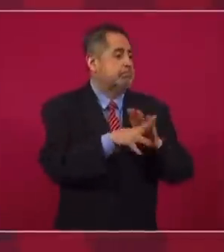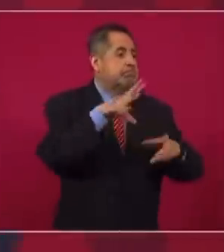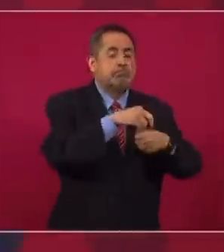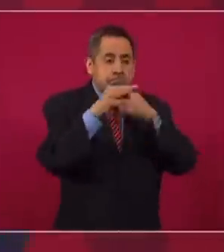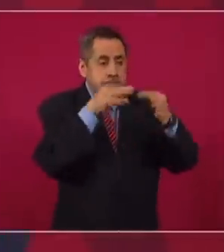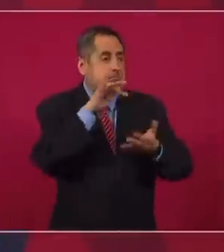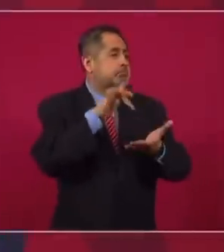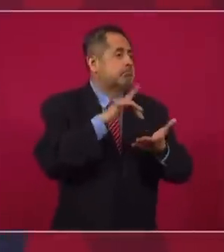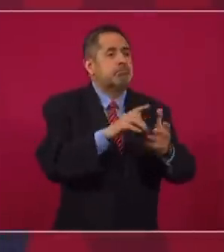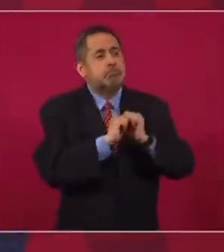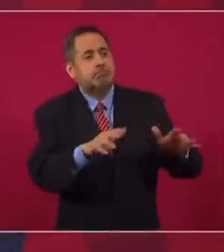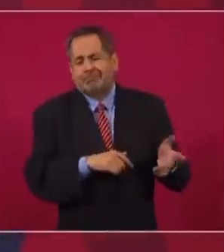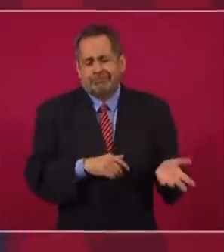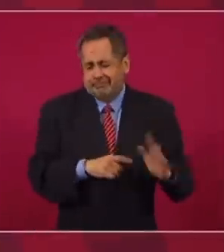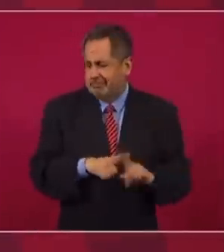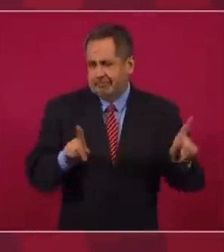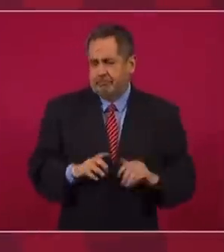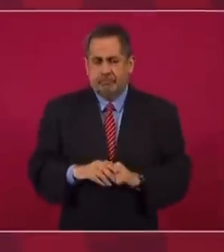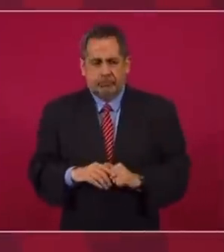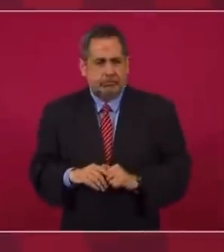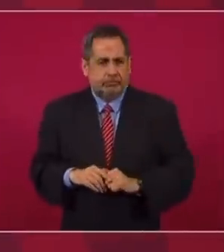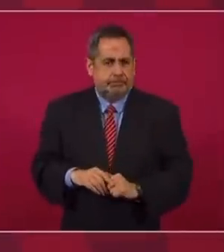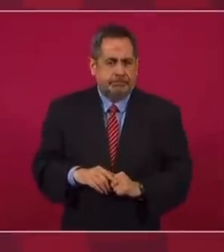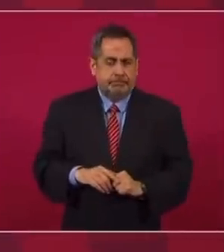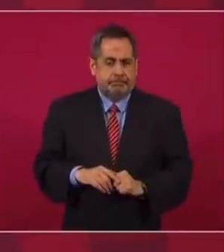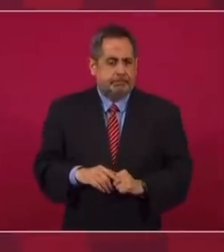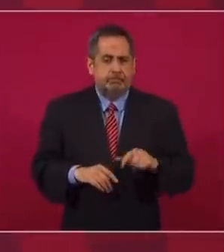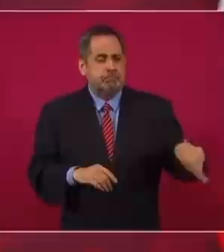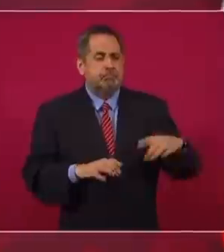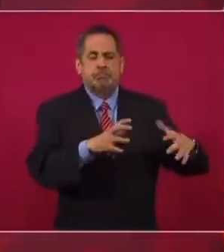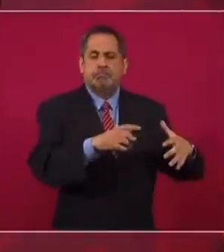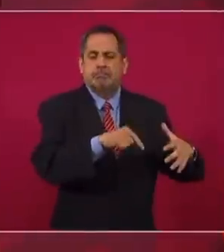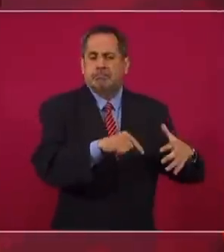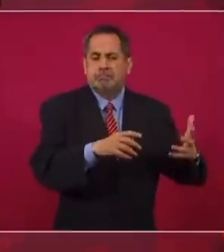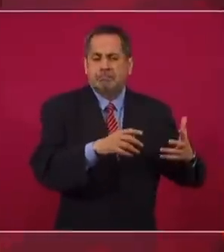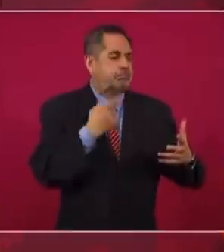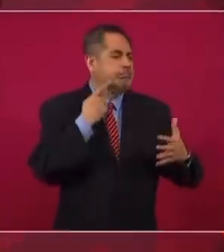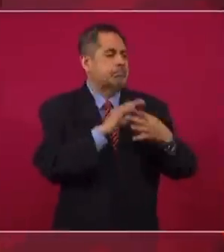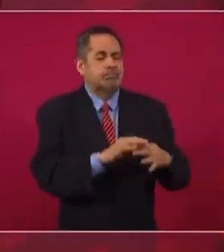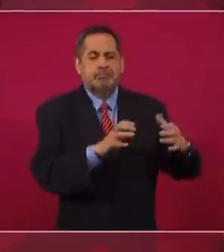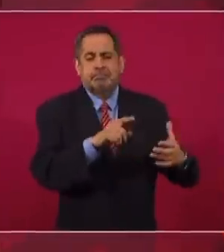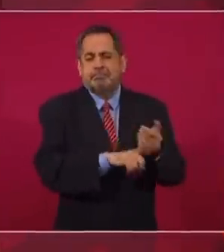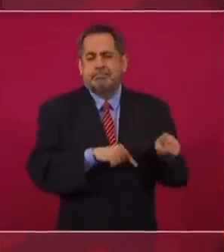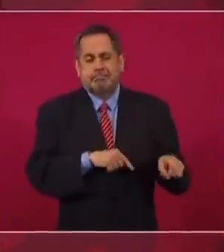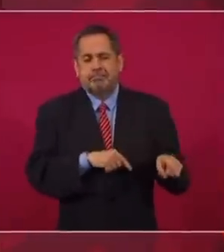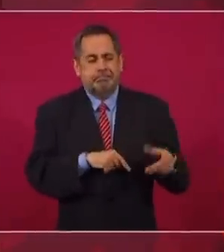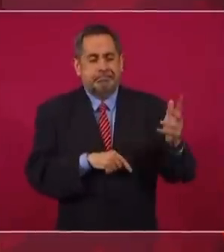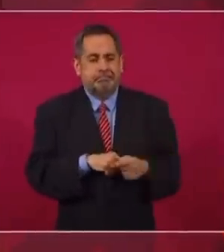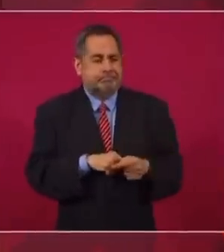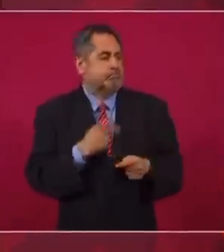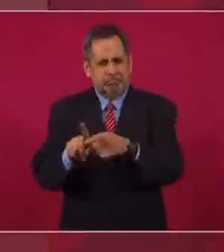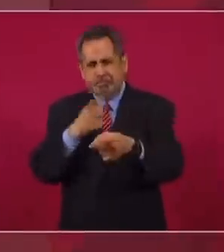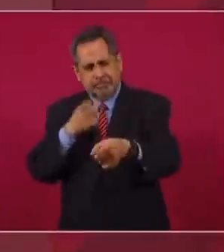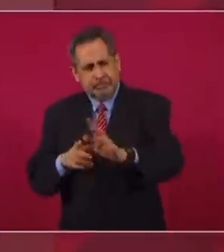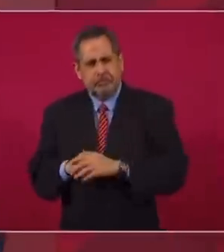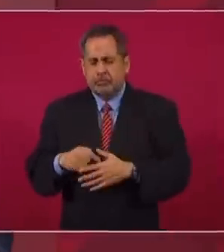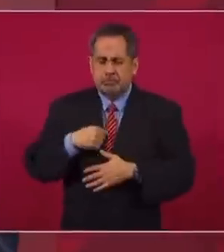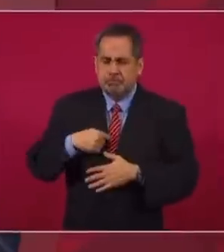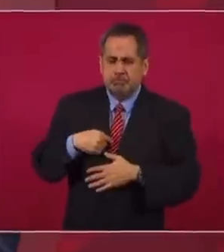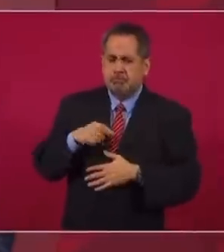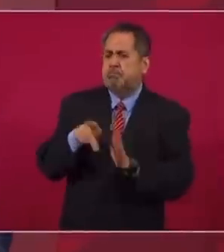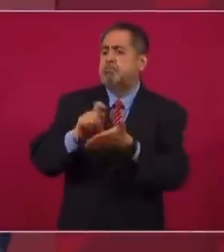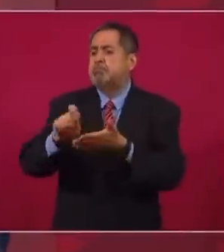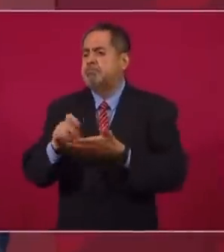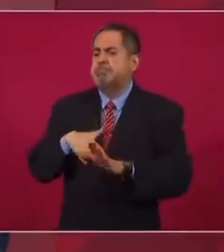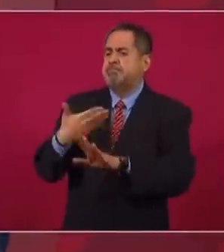medios de información que se han formado en el esquema de la política del poder. Yo no estoy